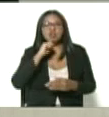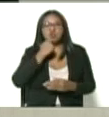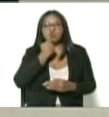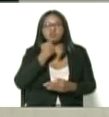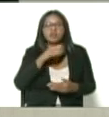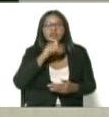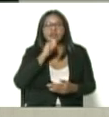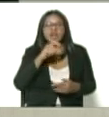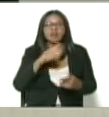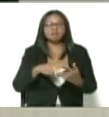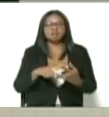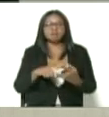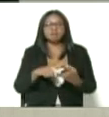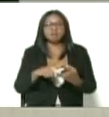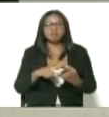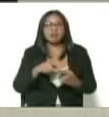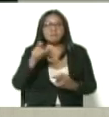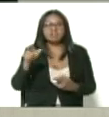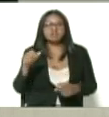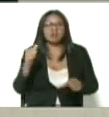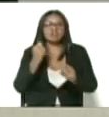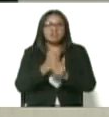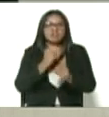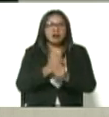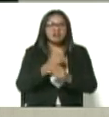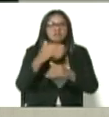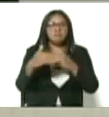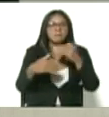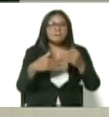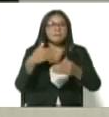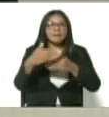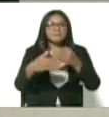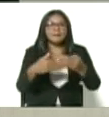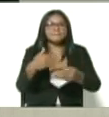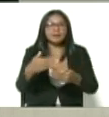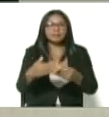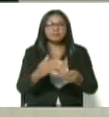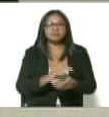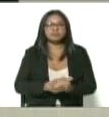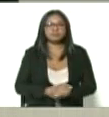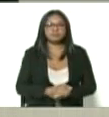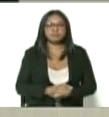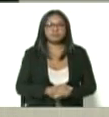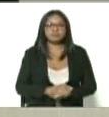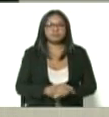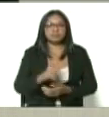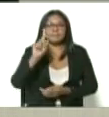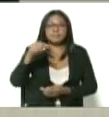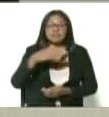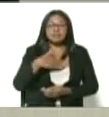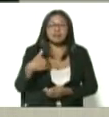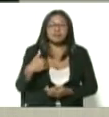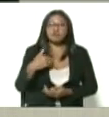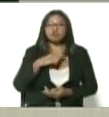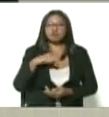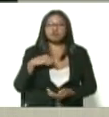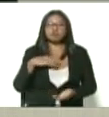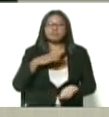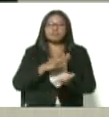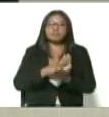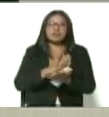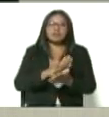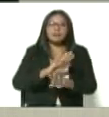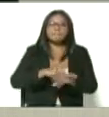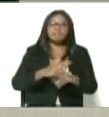el personal que está trabajando y que ha venido trabajando en primera línea y queremos llevar un mensaje de tranquilidad porque